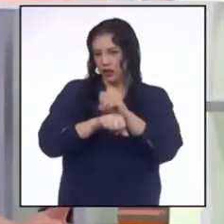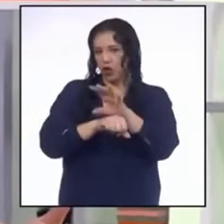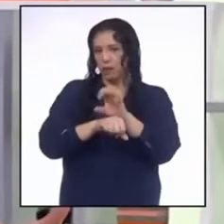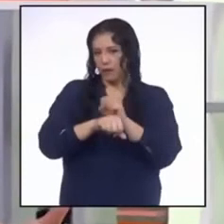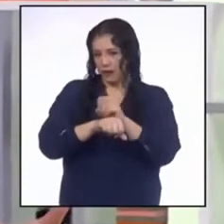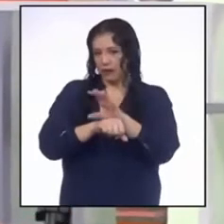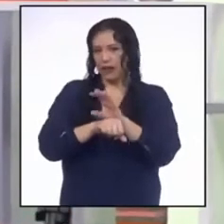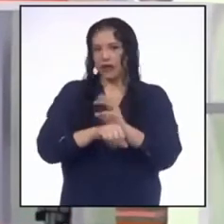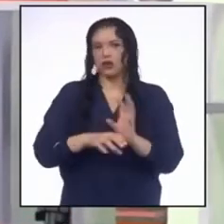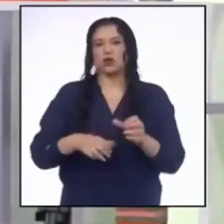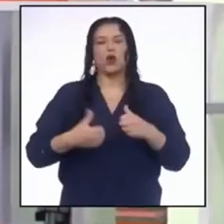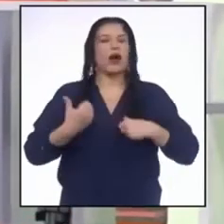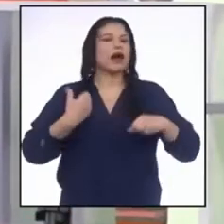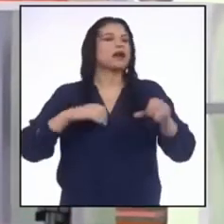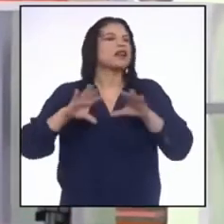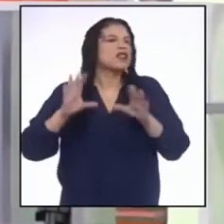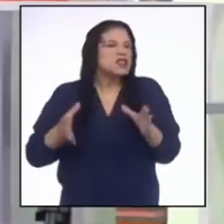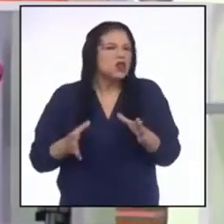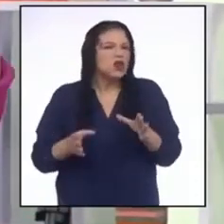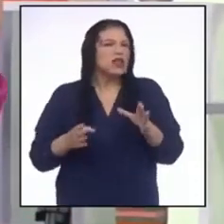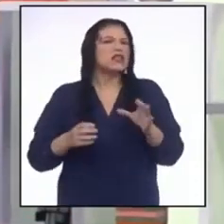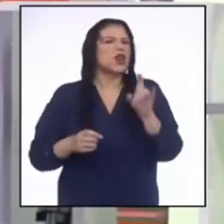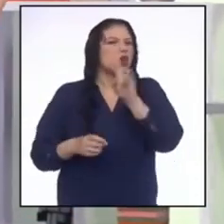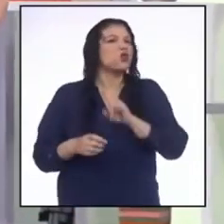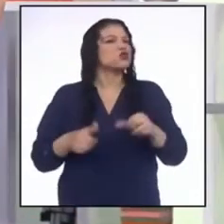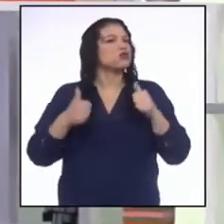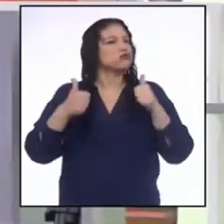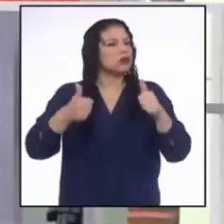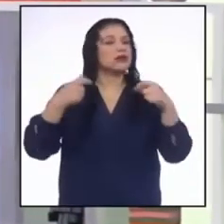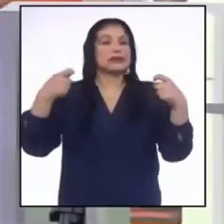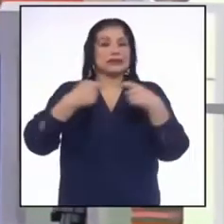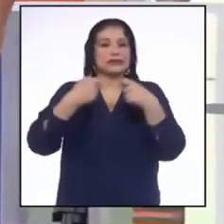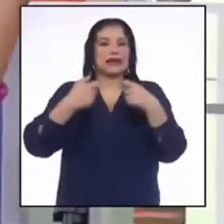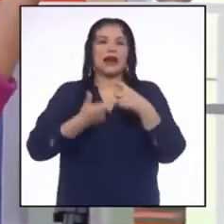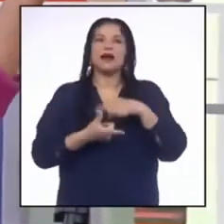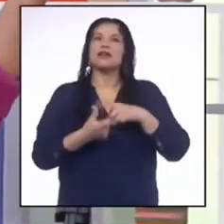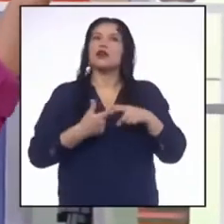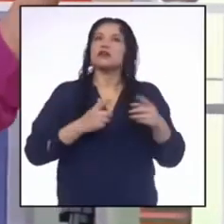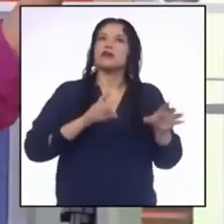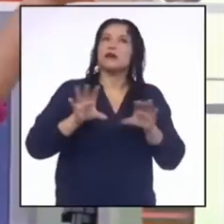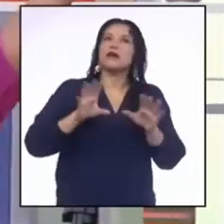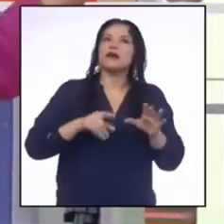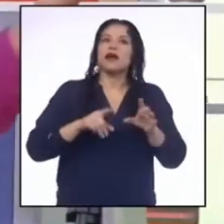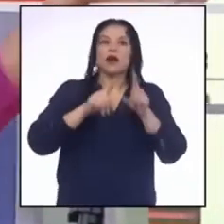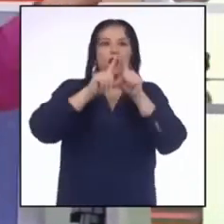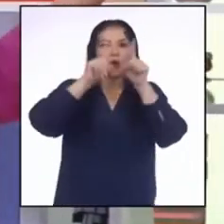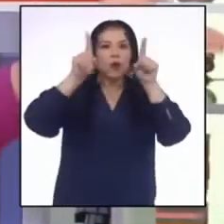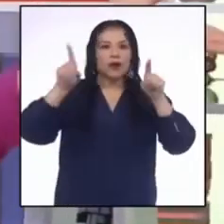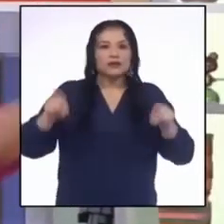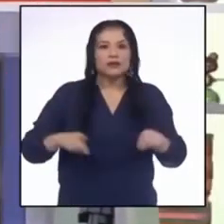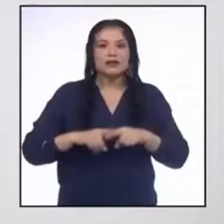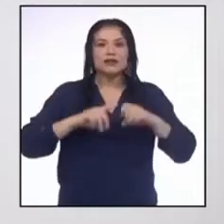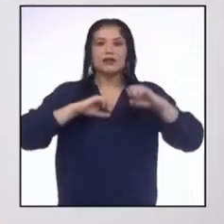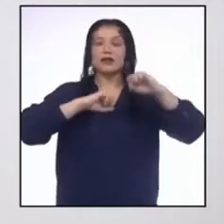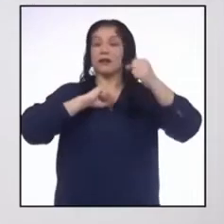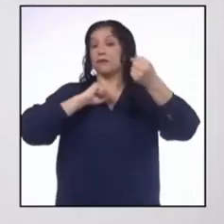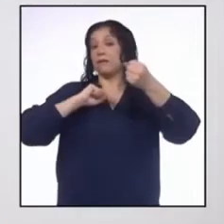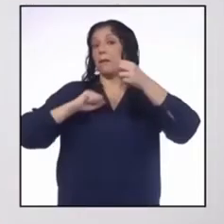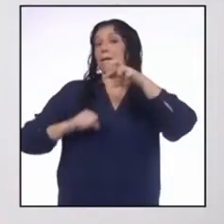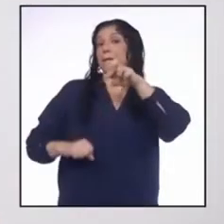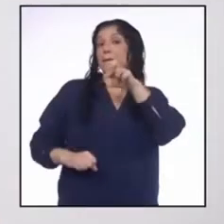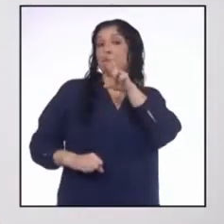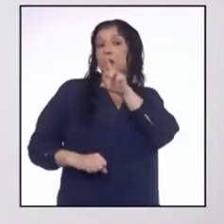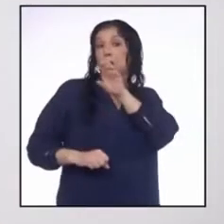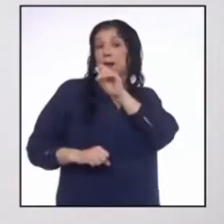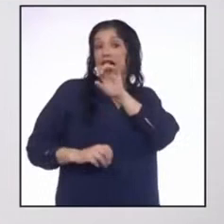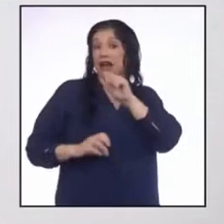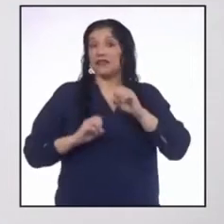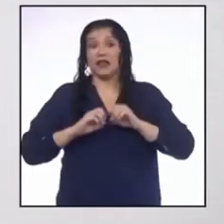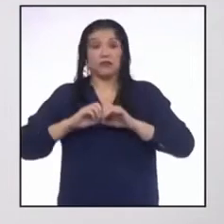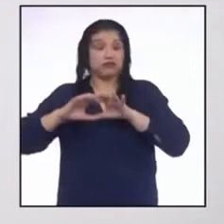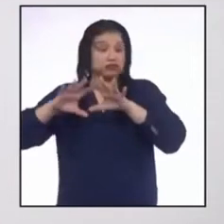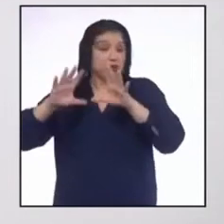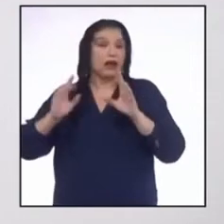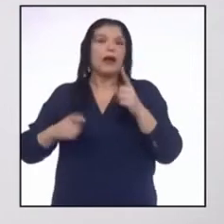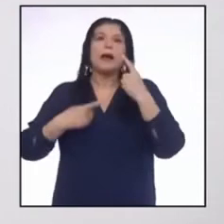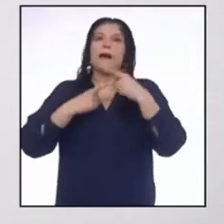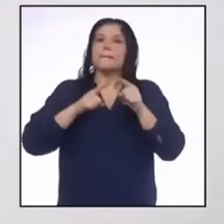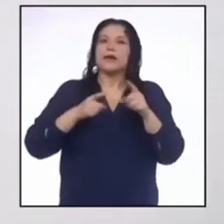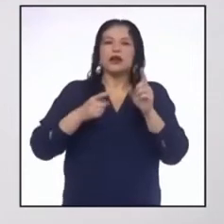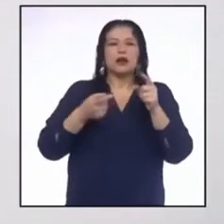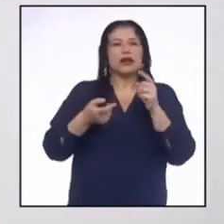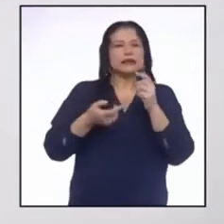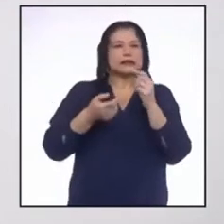prácticas de consumo de la electricidad, estaremos haciendo entonces un afiche de propaganda. Claro, pero los